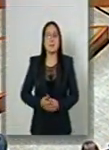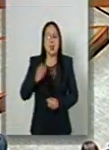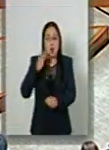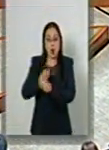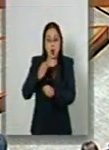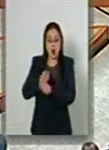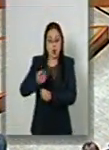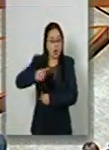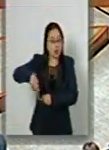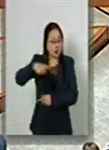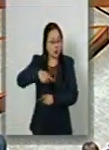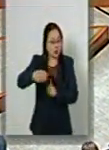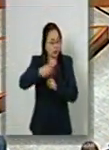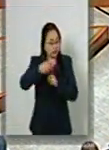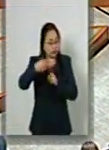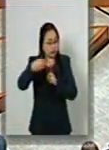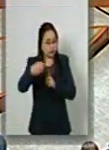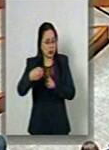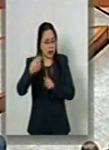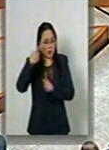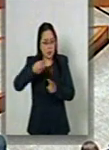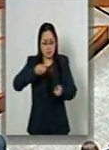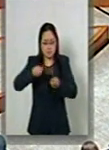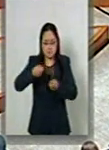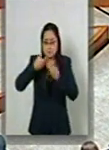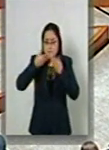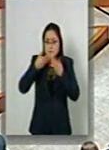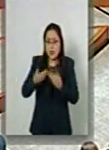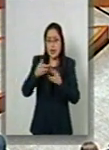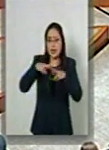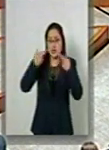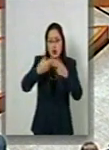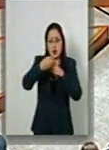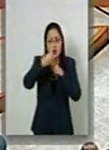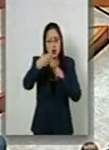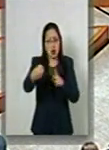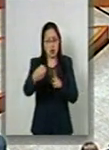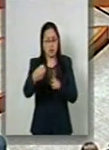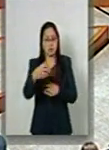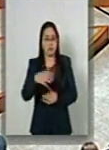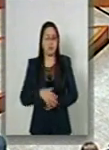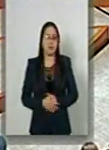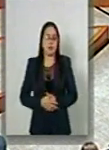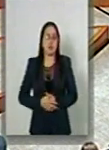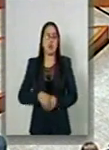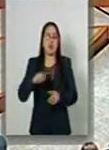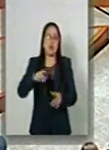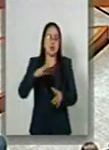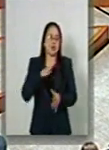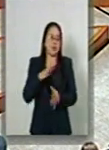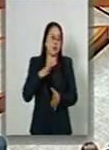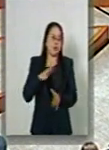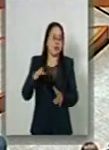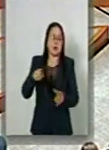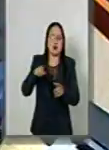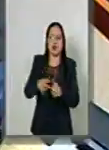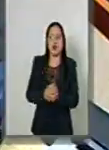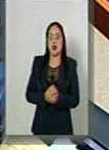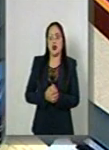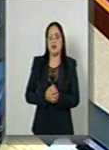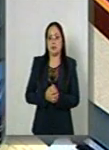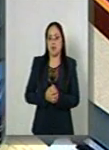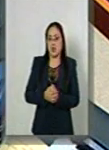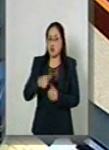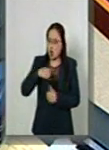por conducir esta sesión en los mejores términos y permítame un segundo, senadora, yo la escuché con toda la atención,